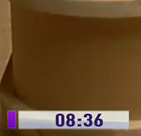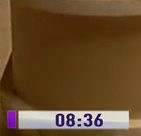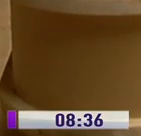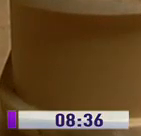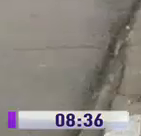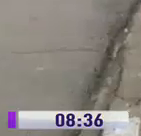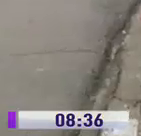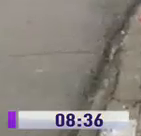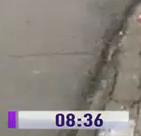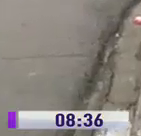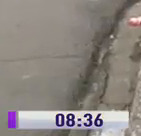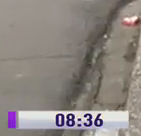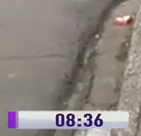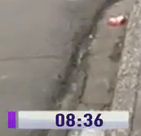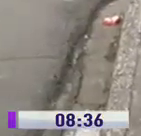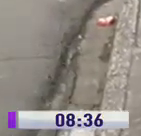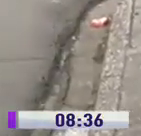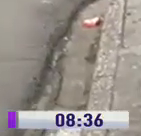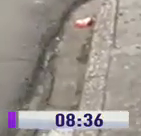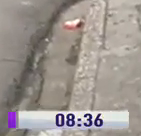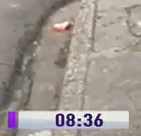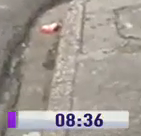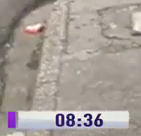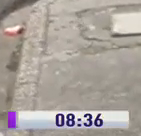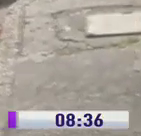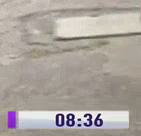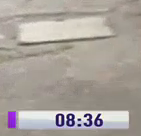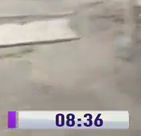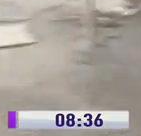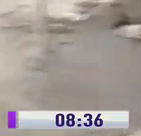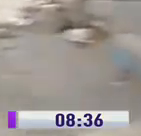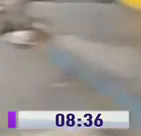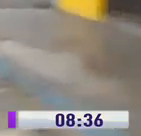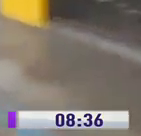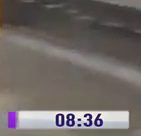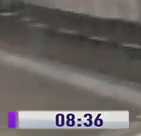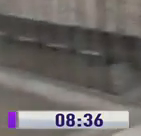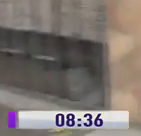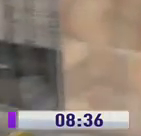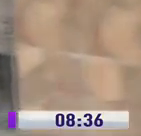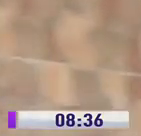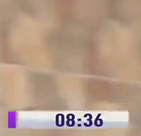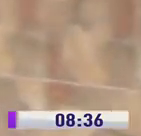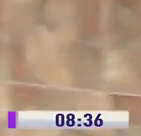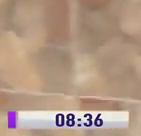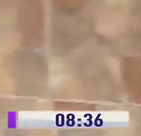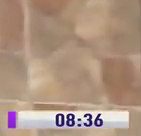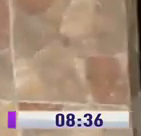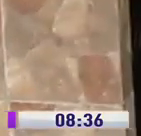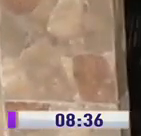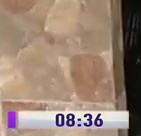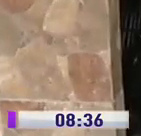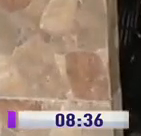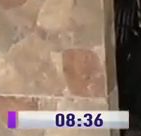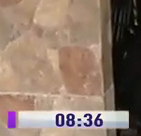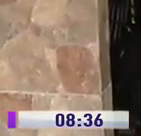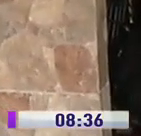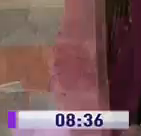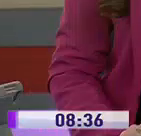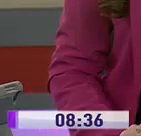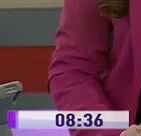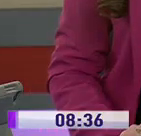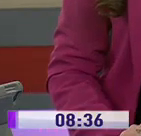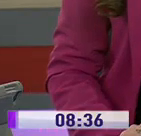para quienes hacen el viacrucis diario, consiguiendo cofres mortuorios para sus seres queridos, informó Charlie Pisa.